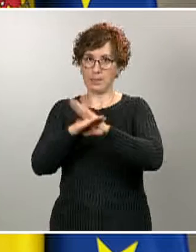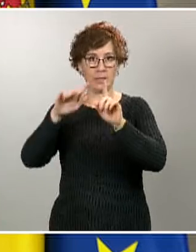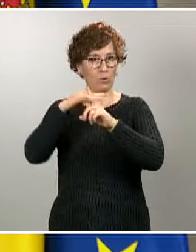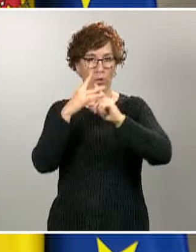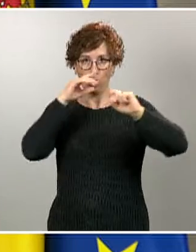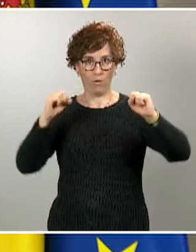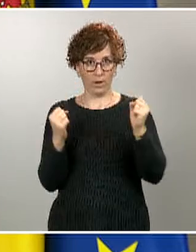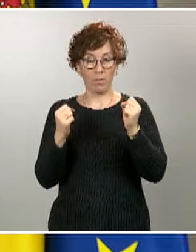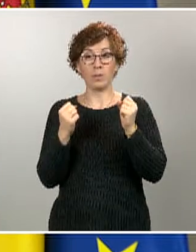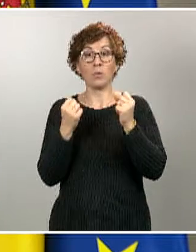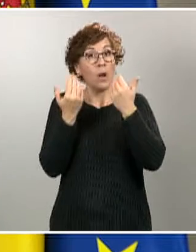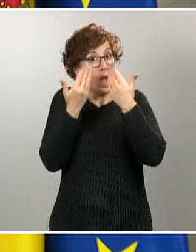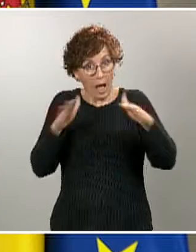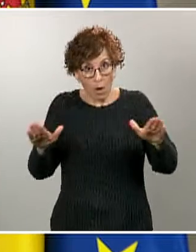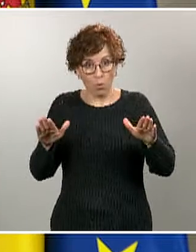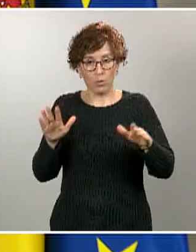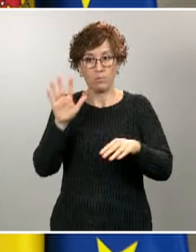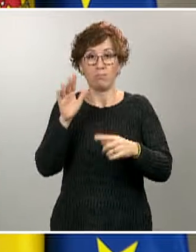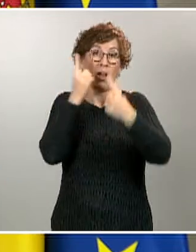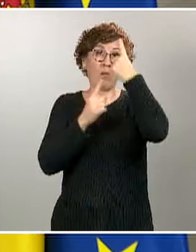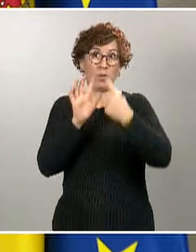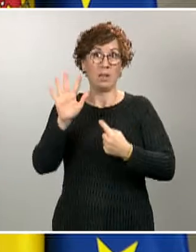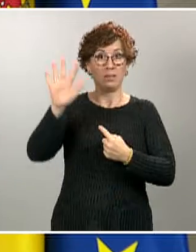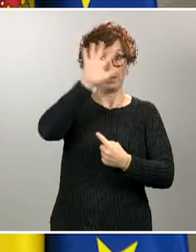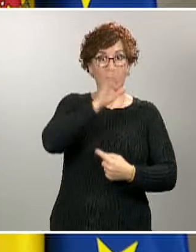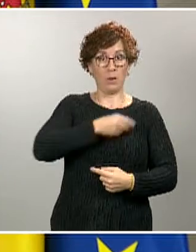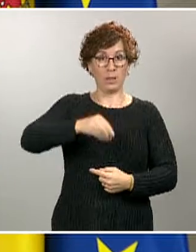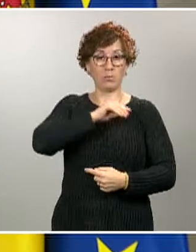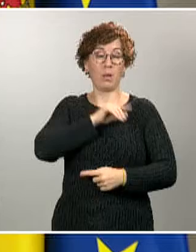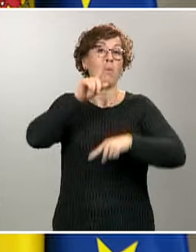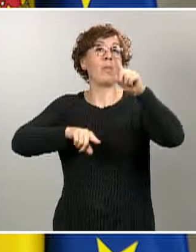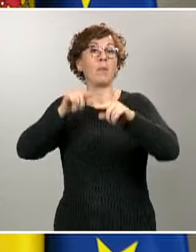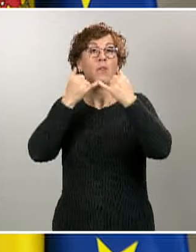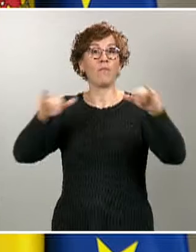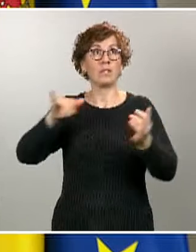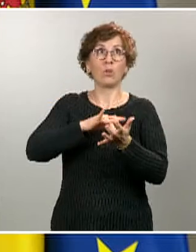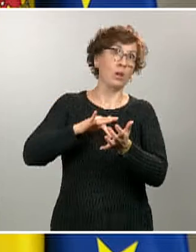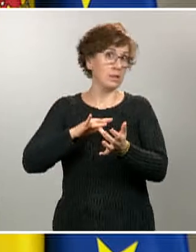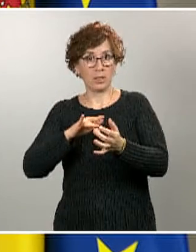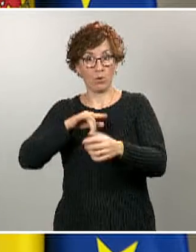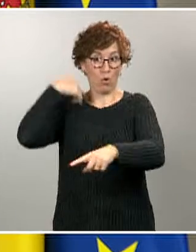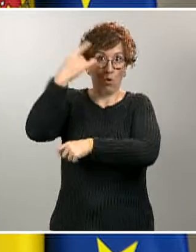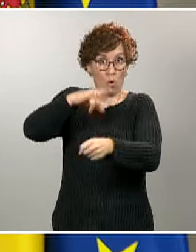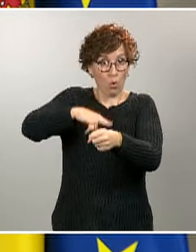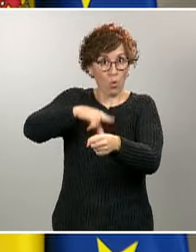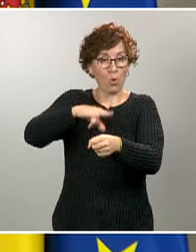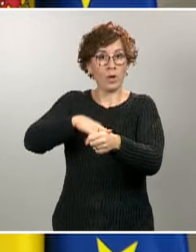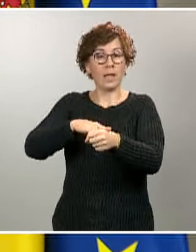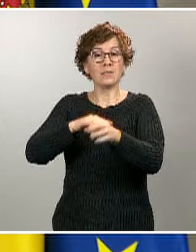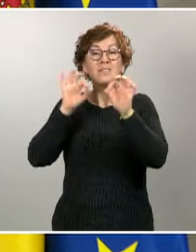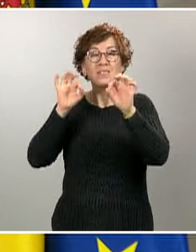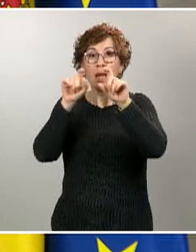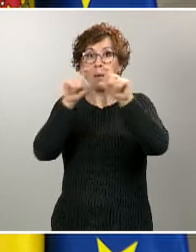partes del territorio español, en otras partes no, porque el lunes es festivo, aquellas empresas que tenían autorizada su actividad